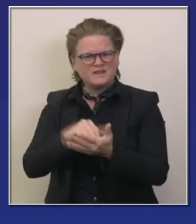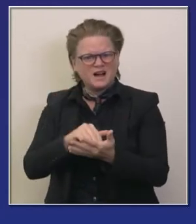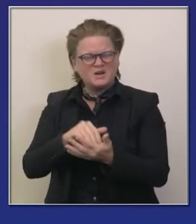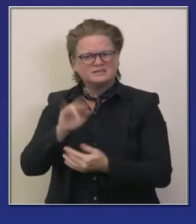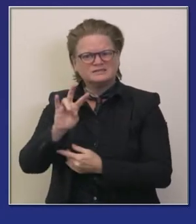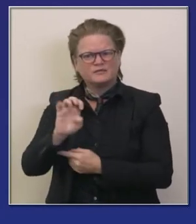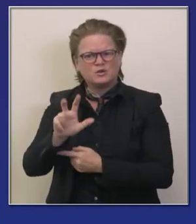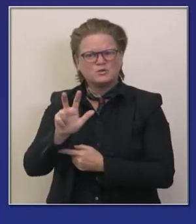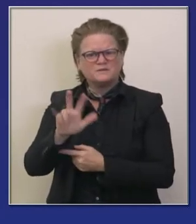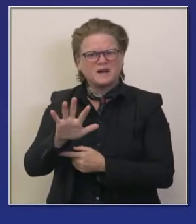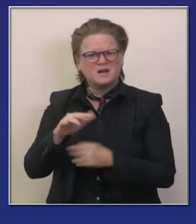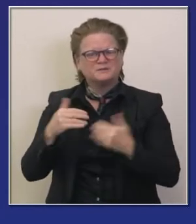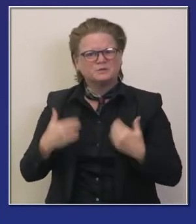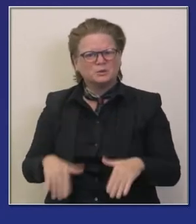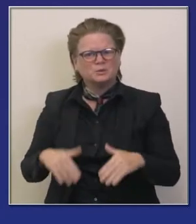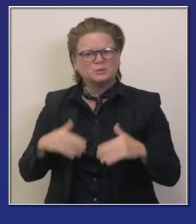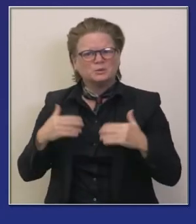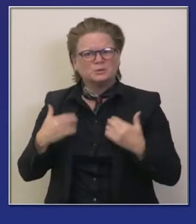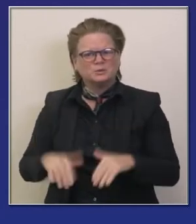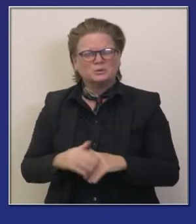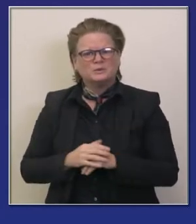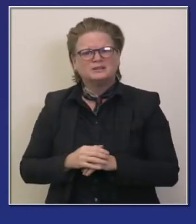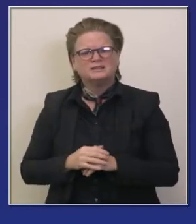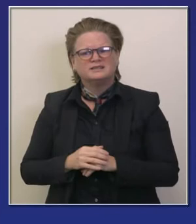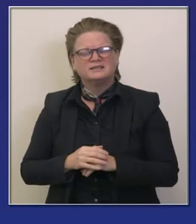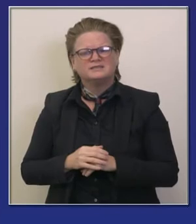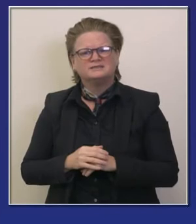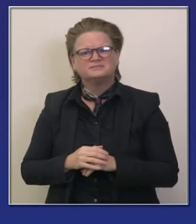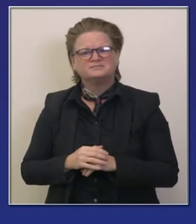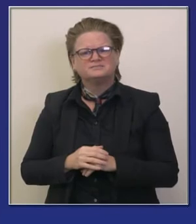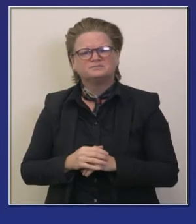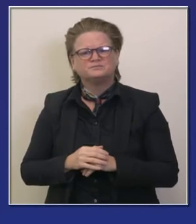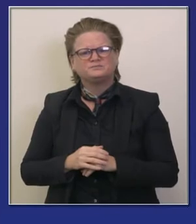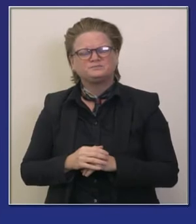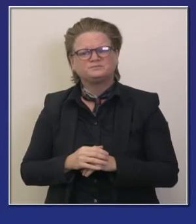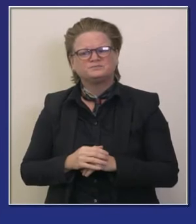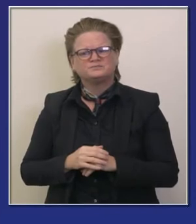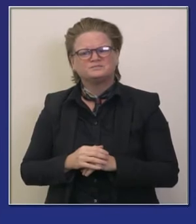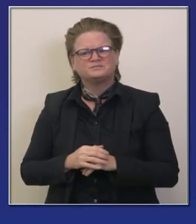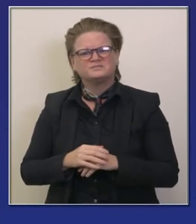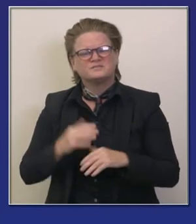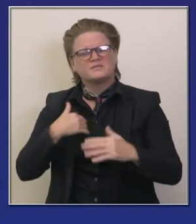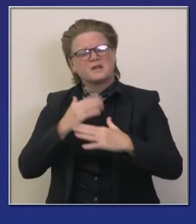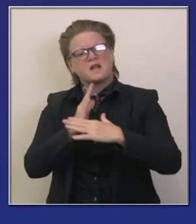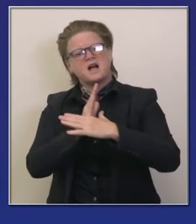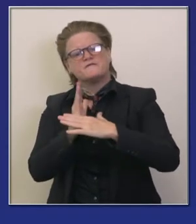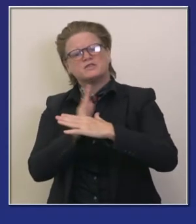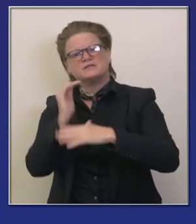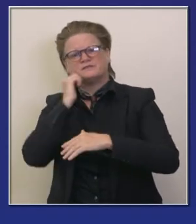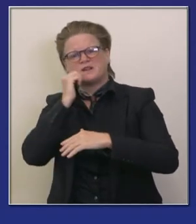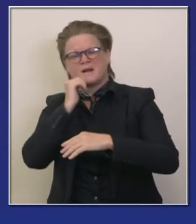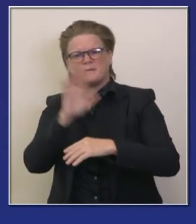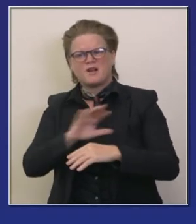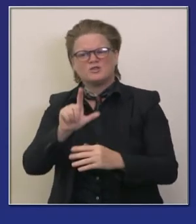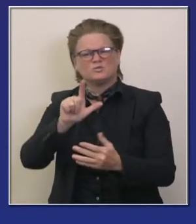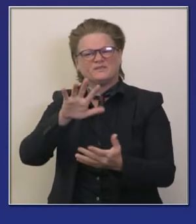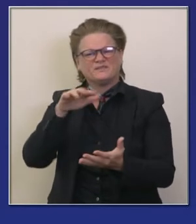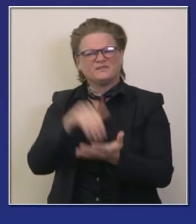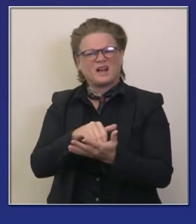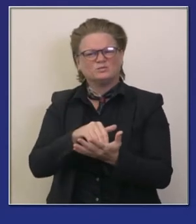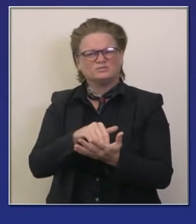menos de 22 mil el promedio de 7 días con ese promedio de 25 mil